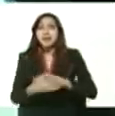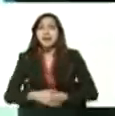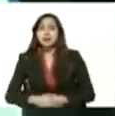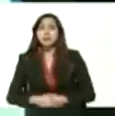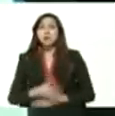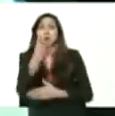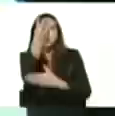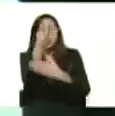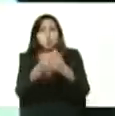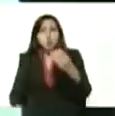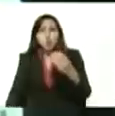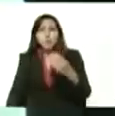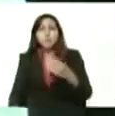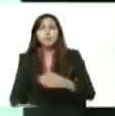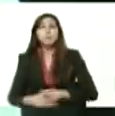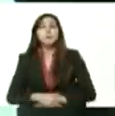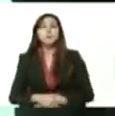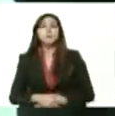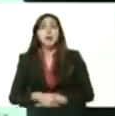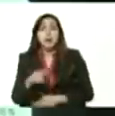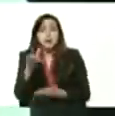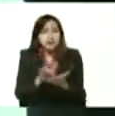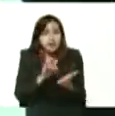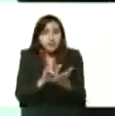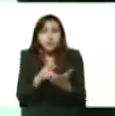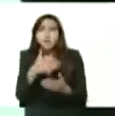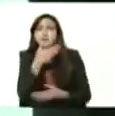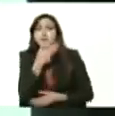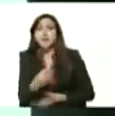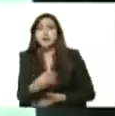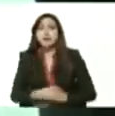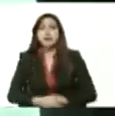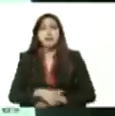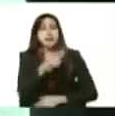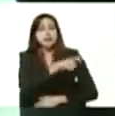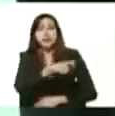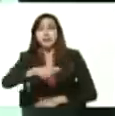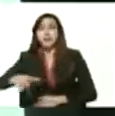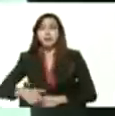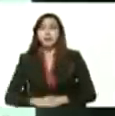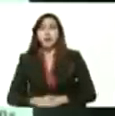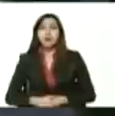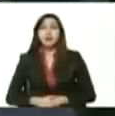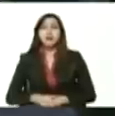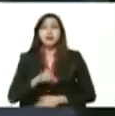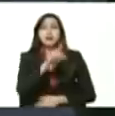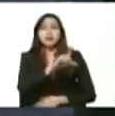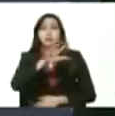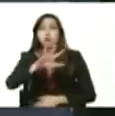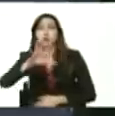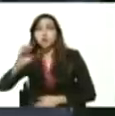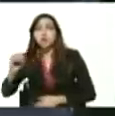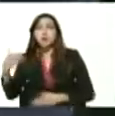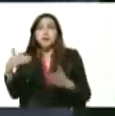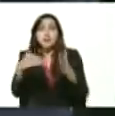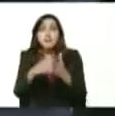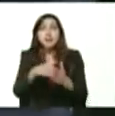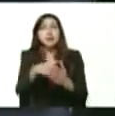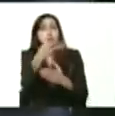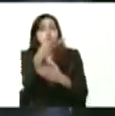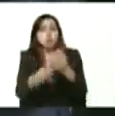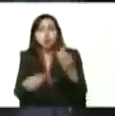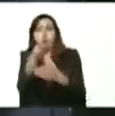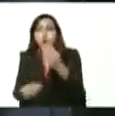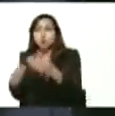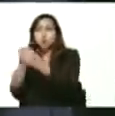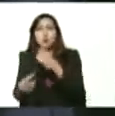descargada en la tienda en el teléfono celular de nuestros clientes ya tiene más de 150 mil descargas, decir,